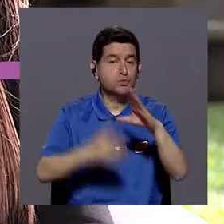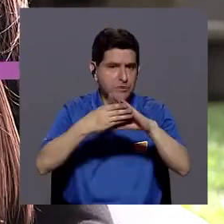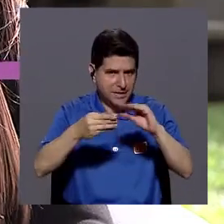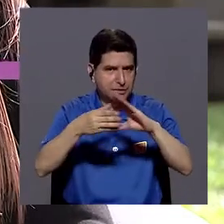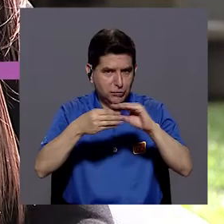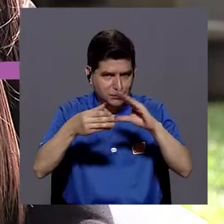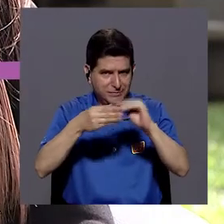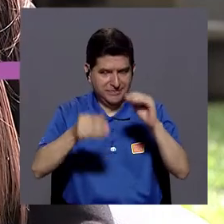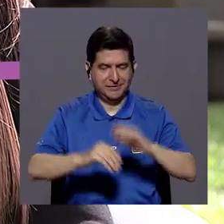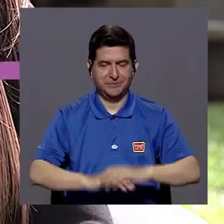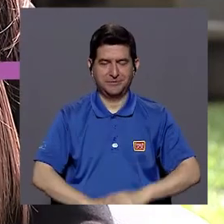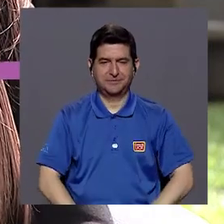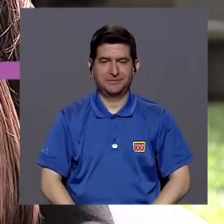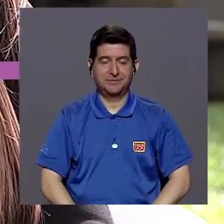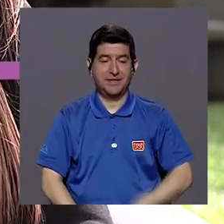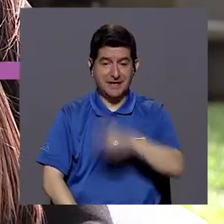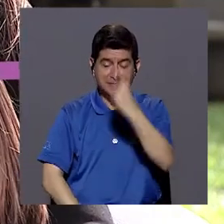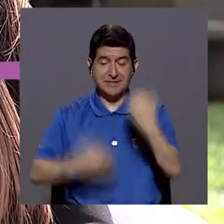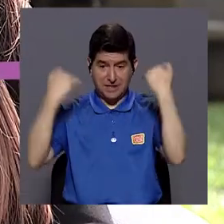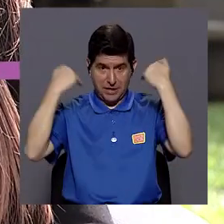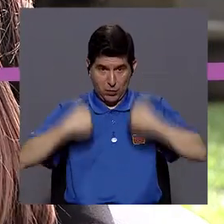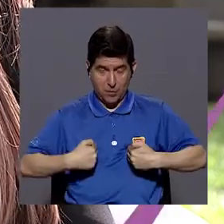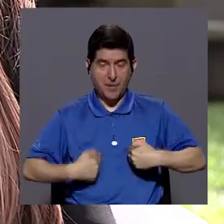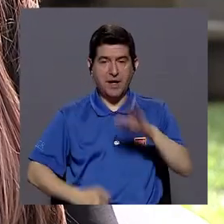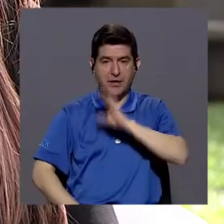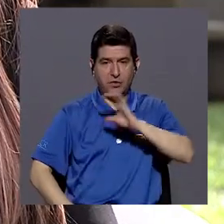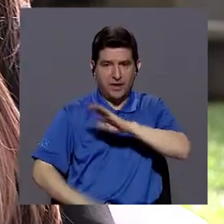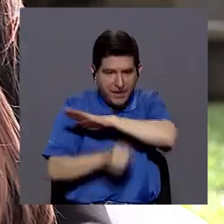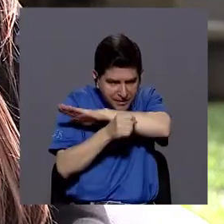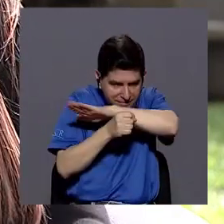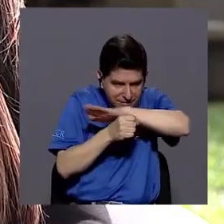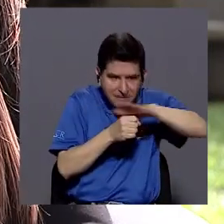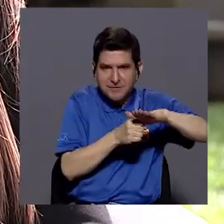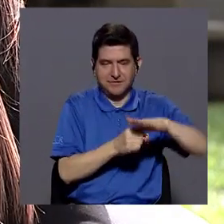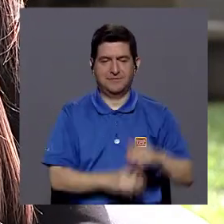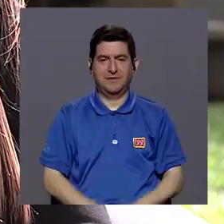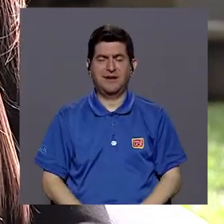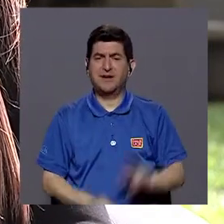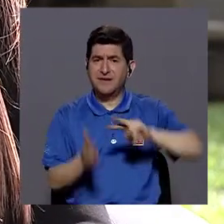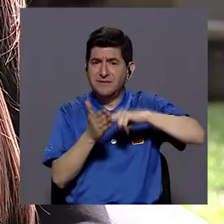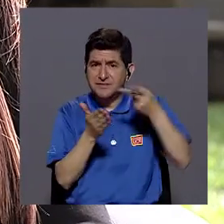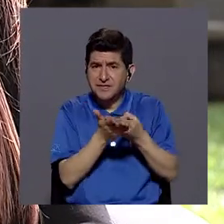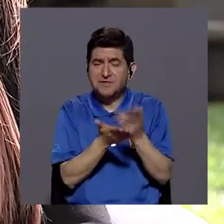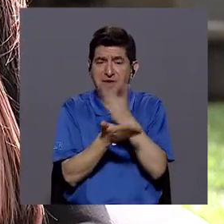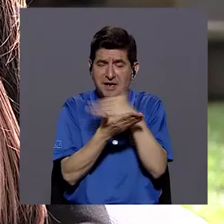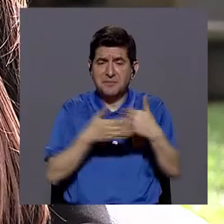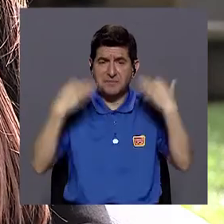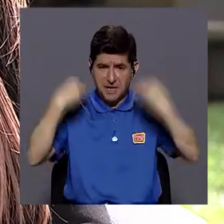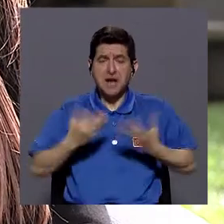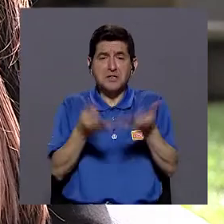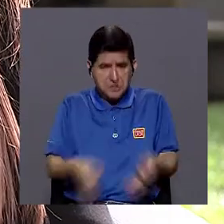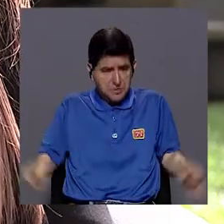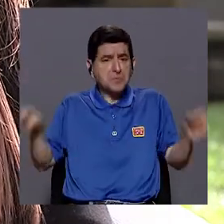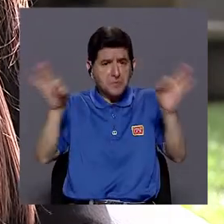comentabas, el ser humano es un ser integral, ¿verdad? Y si bien es cierto, la parte física es sumamente importante, las